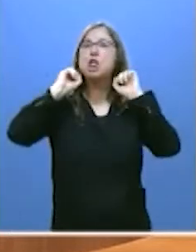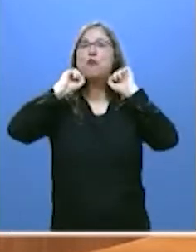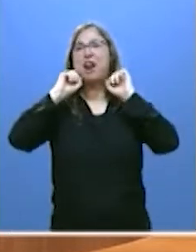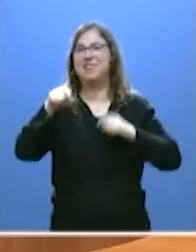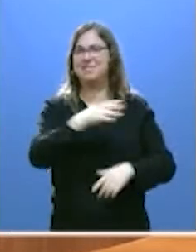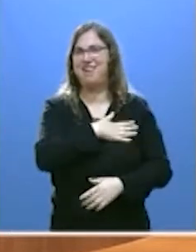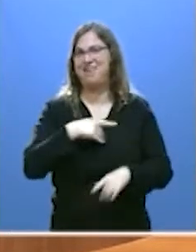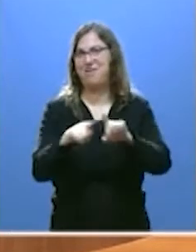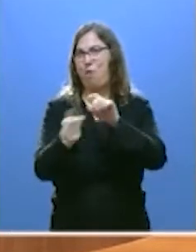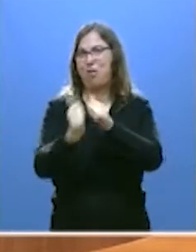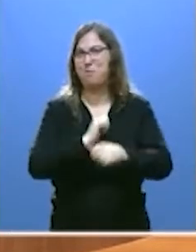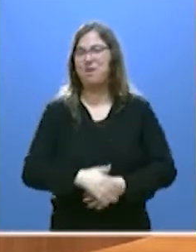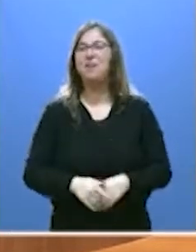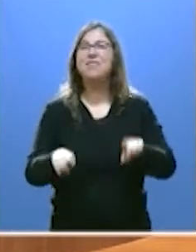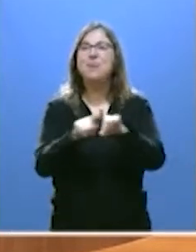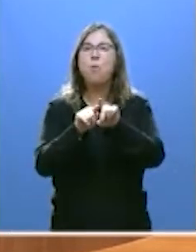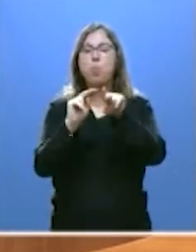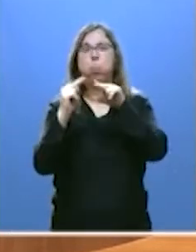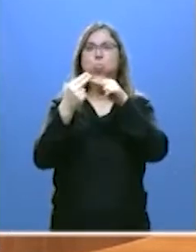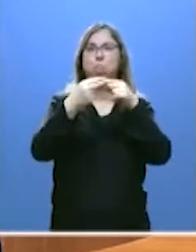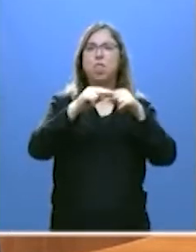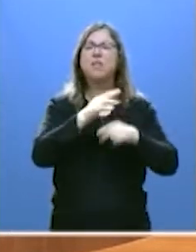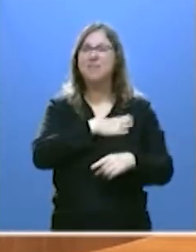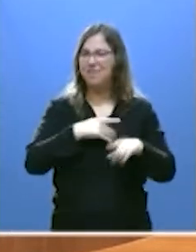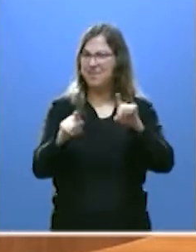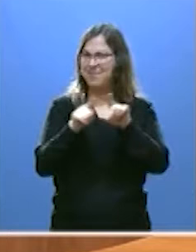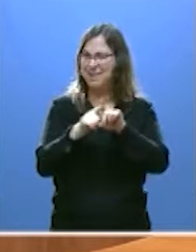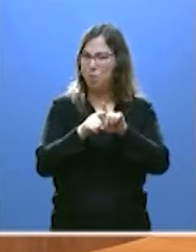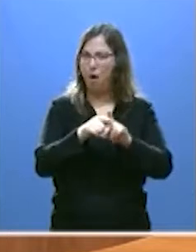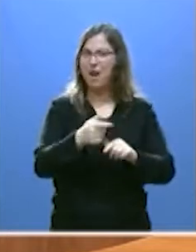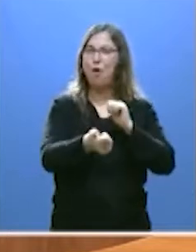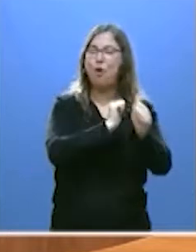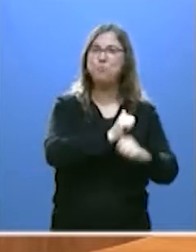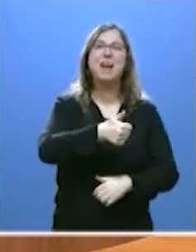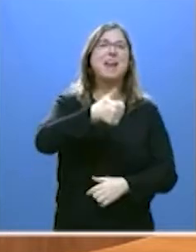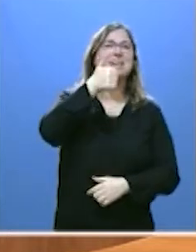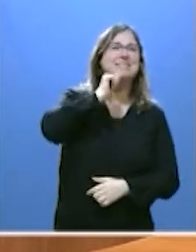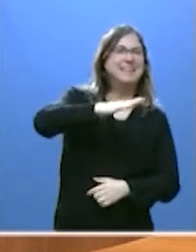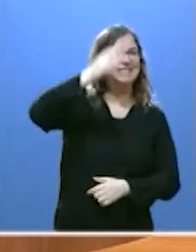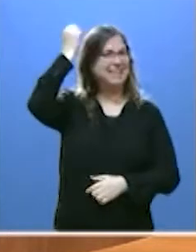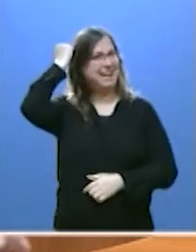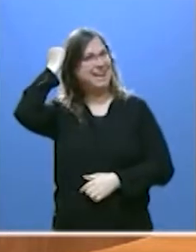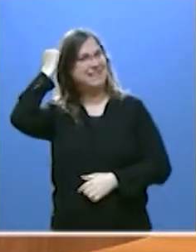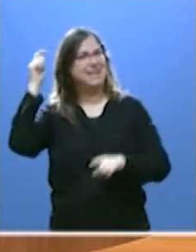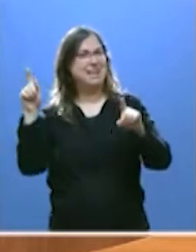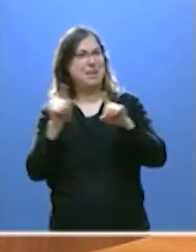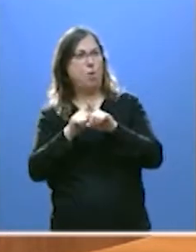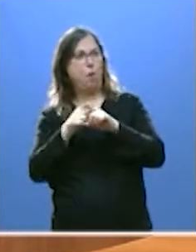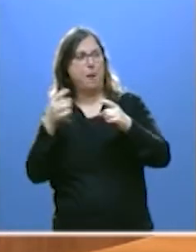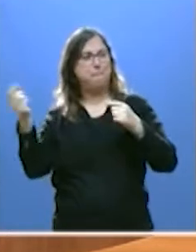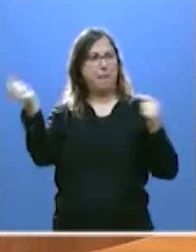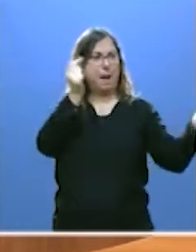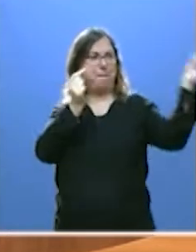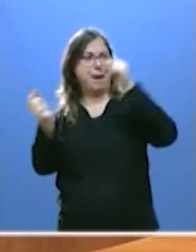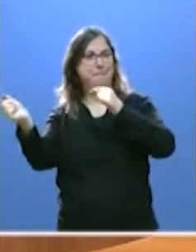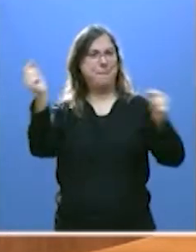¿Quiere usted aquí reproducir el pulso Sánchez-Iglesias, el vuelo de puñales entre ministros, las